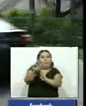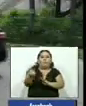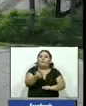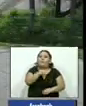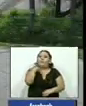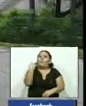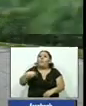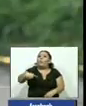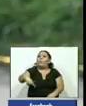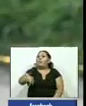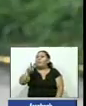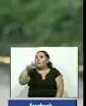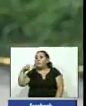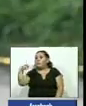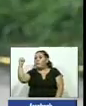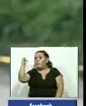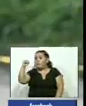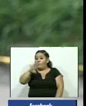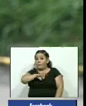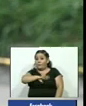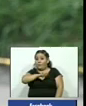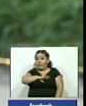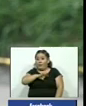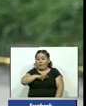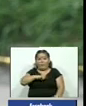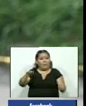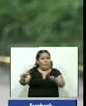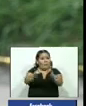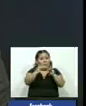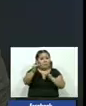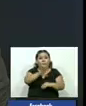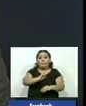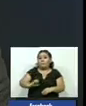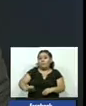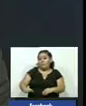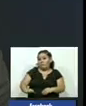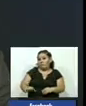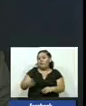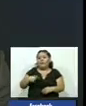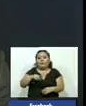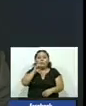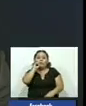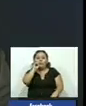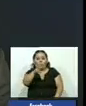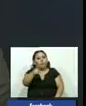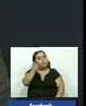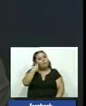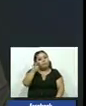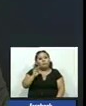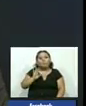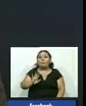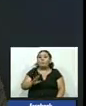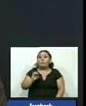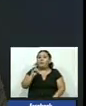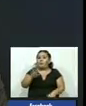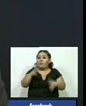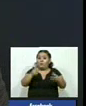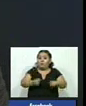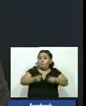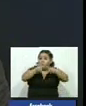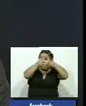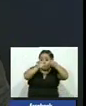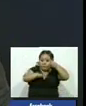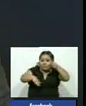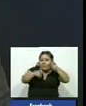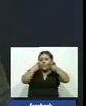registró el pasado 20 de septiembre en todo el territorio nacional La advertencia de endurecer las medidas en las prisiones hechas por el